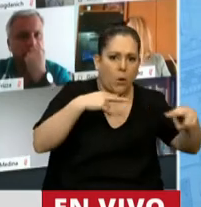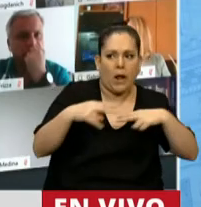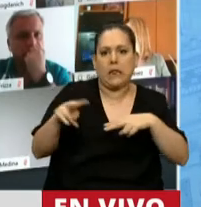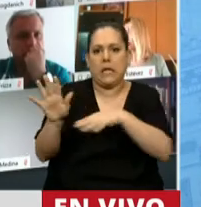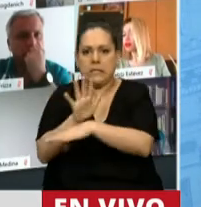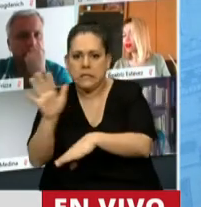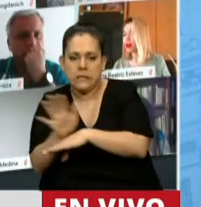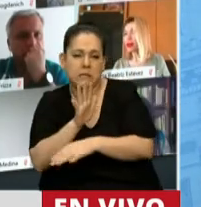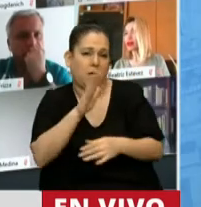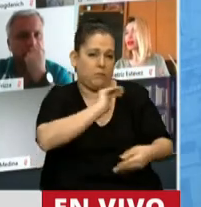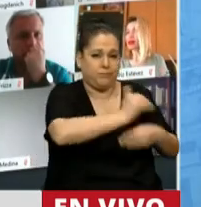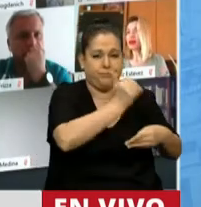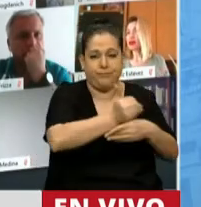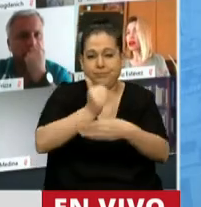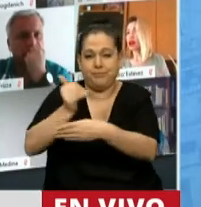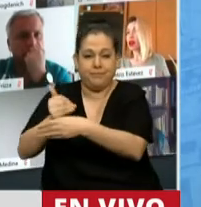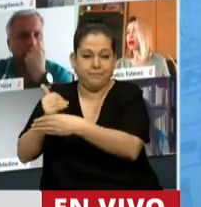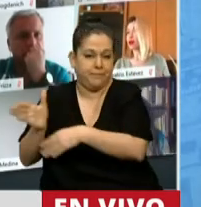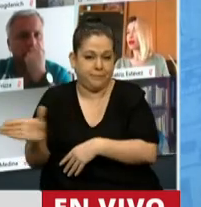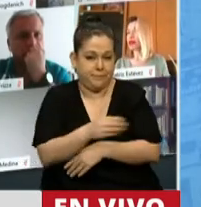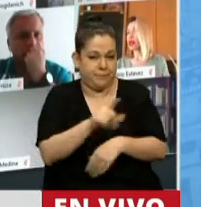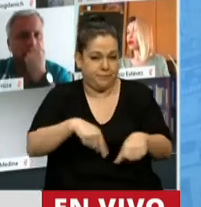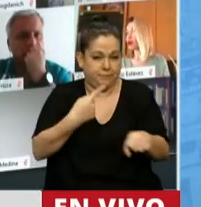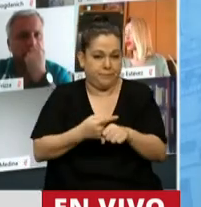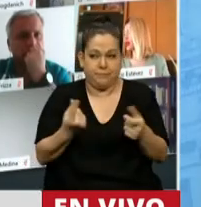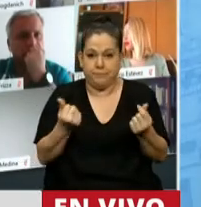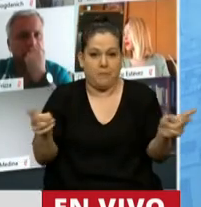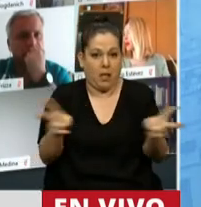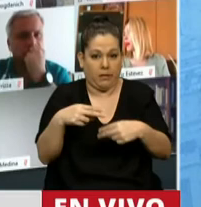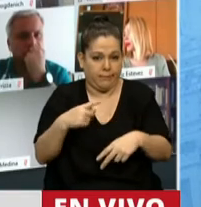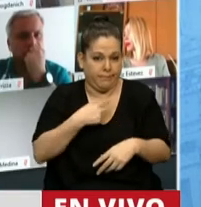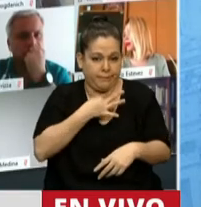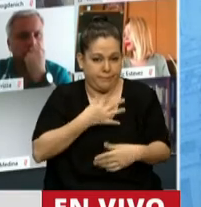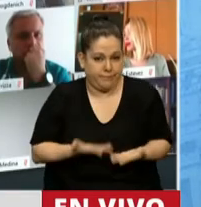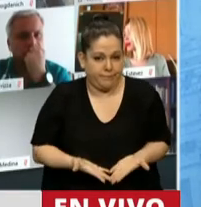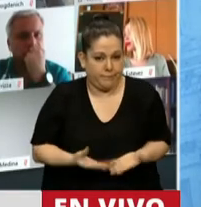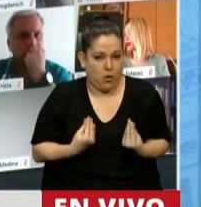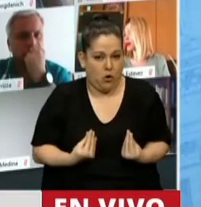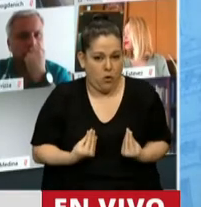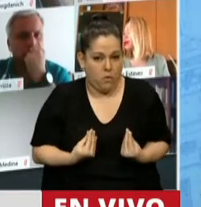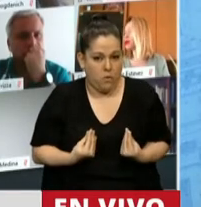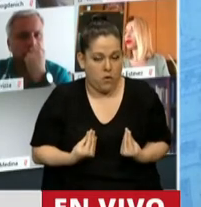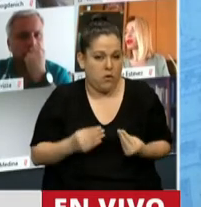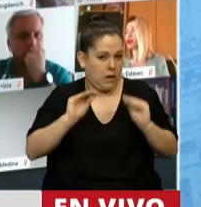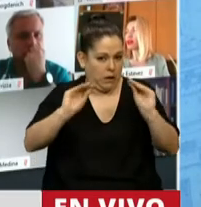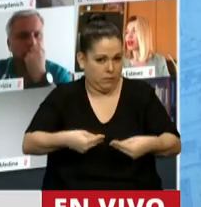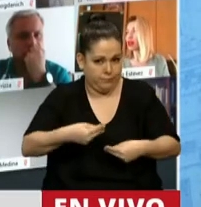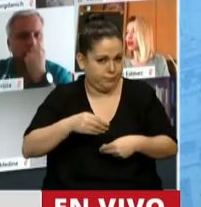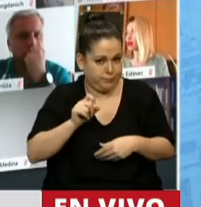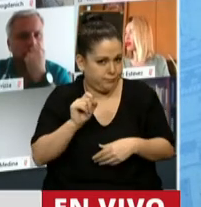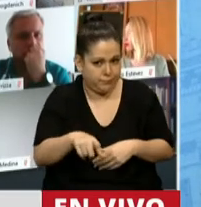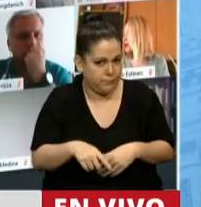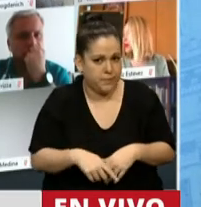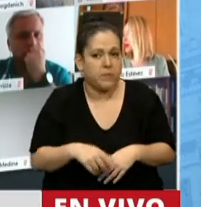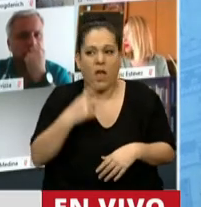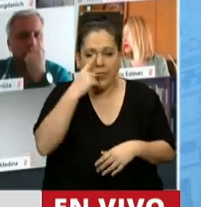que hoy están prácticamente cerrados y que caen como un dominó, lamentablemente, a medida que